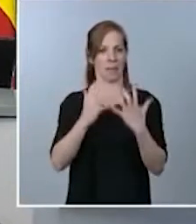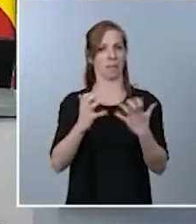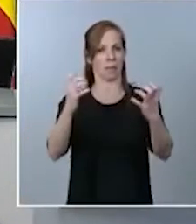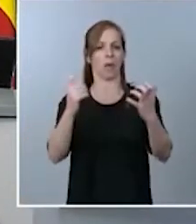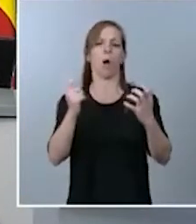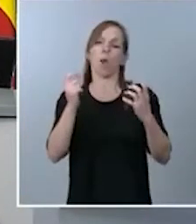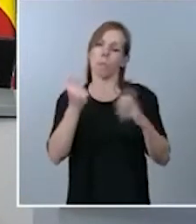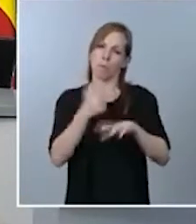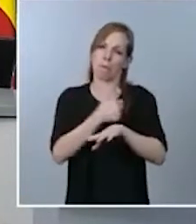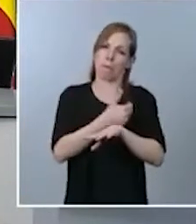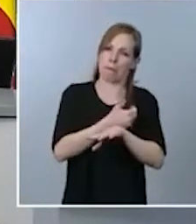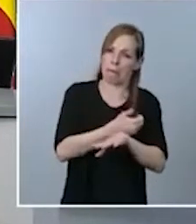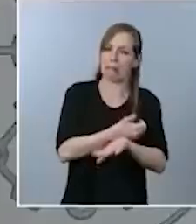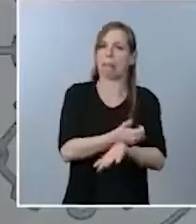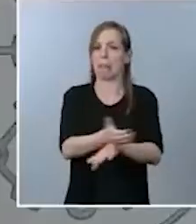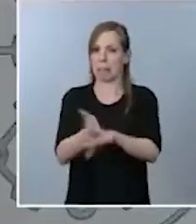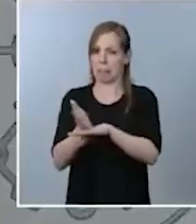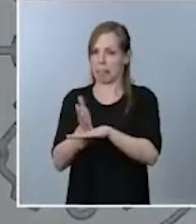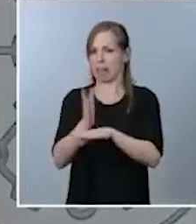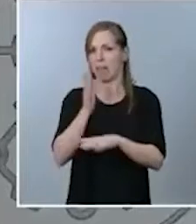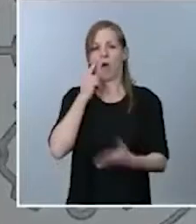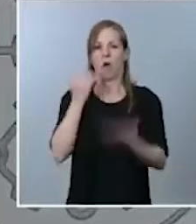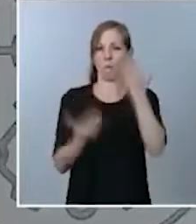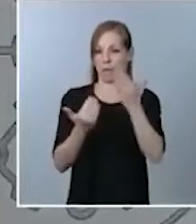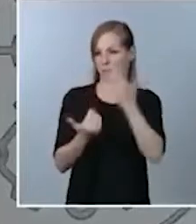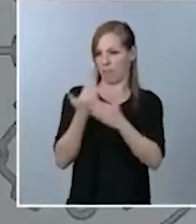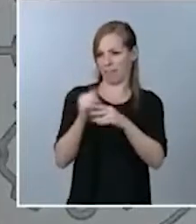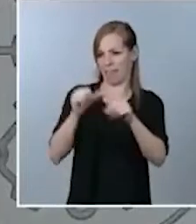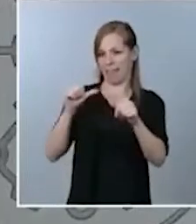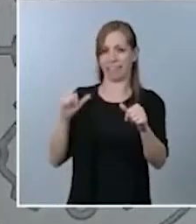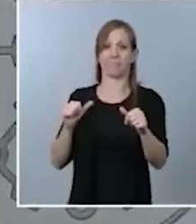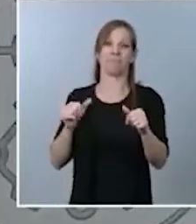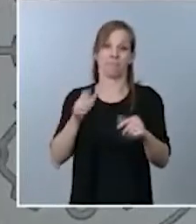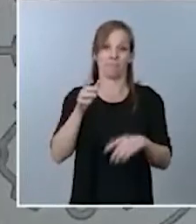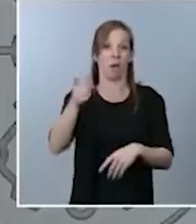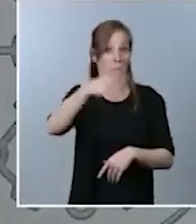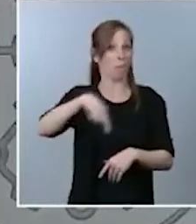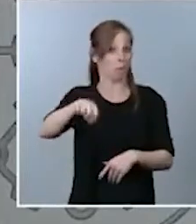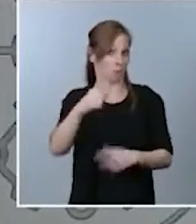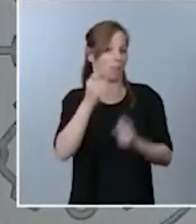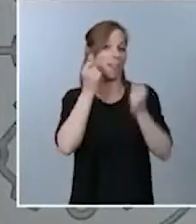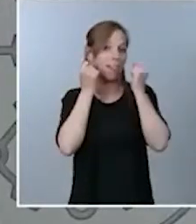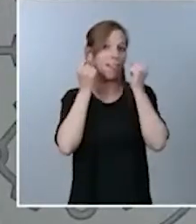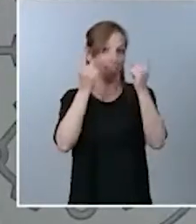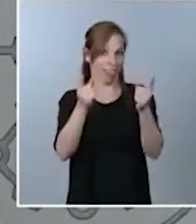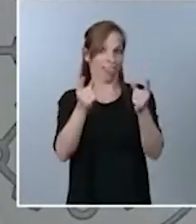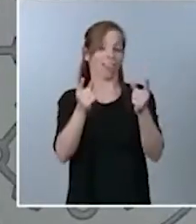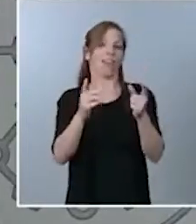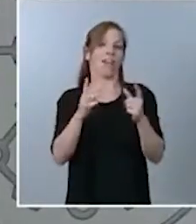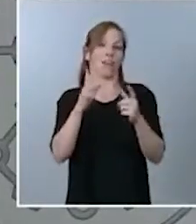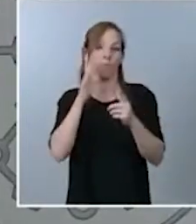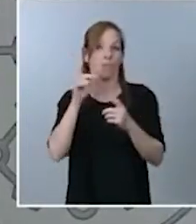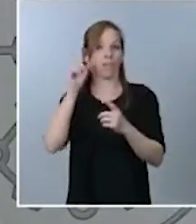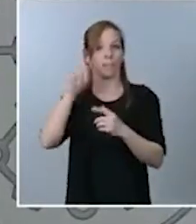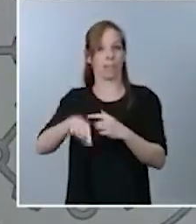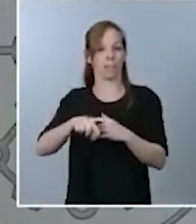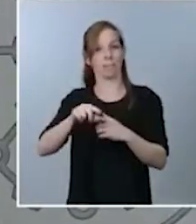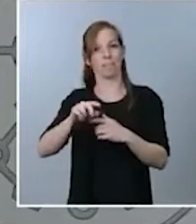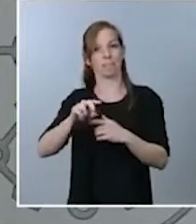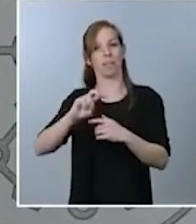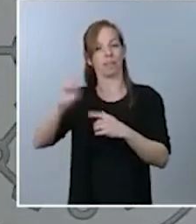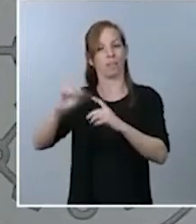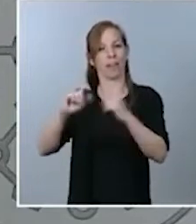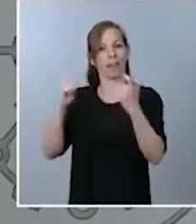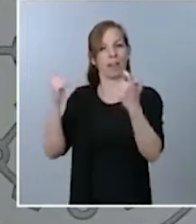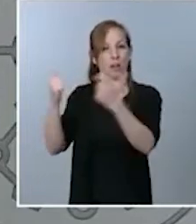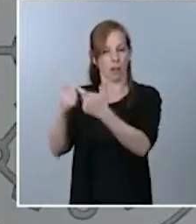respecto a los días previos, pero como ustedes estaban observando, en paralelo se estaba celebrando una reunión de la que ahora